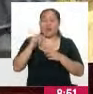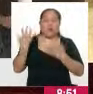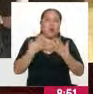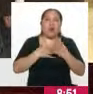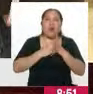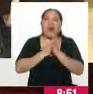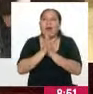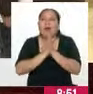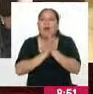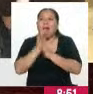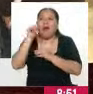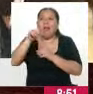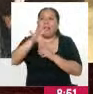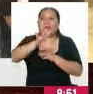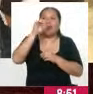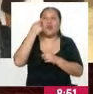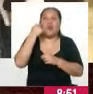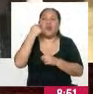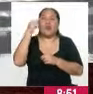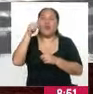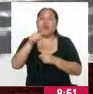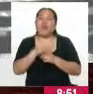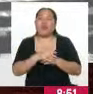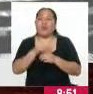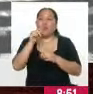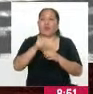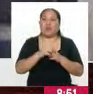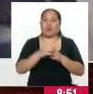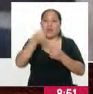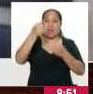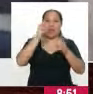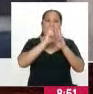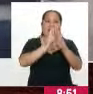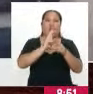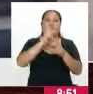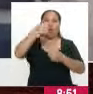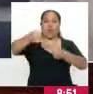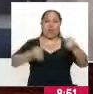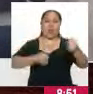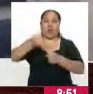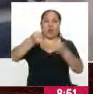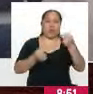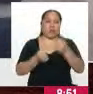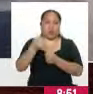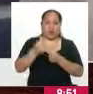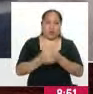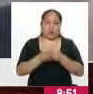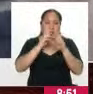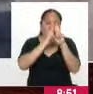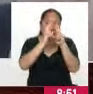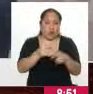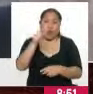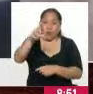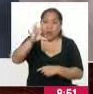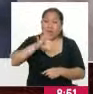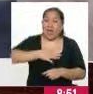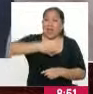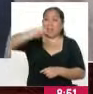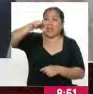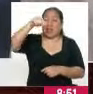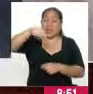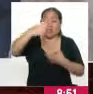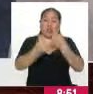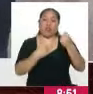conozco a un candidato a un gobierno local que regaló un auto en plena campaña. ¿No? Imagínense. ¿No? En un gobierno local